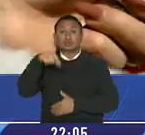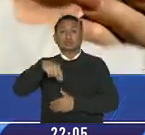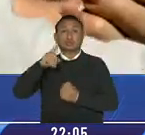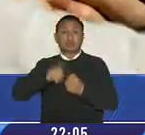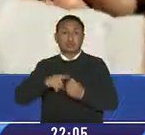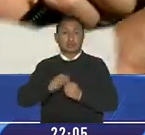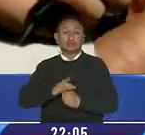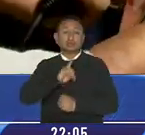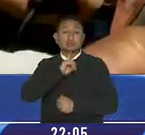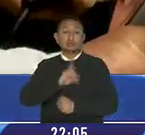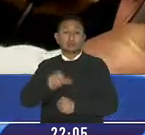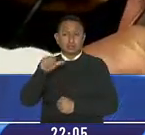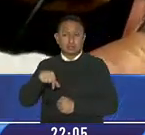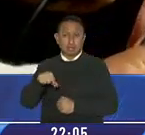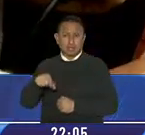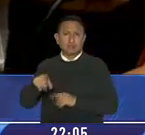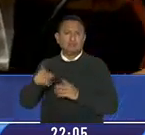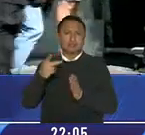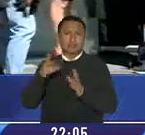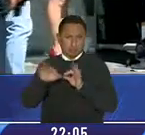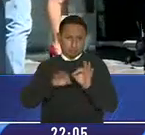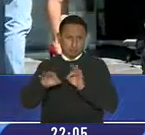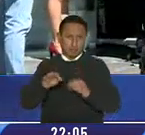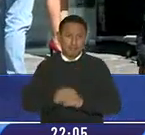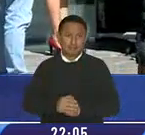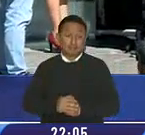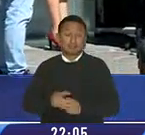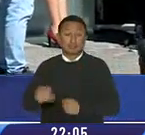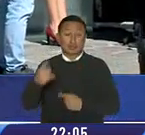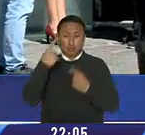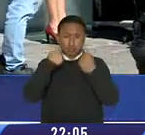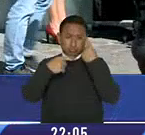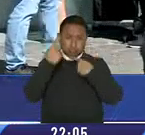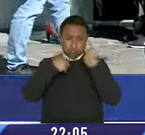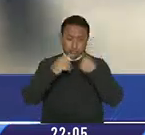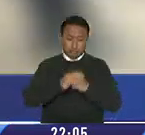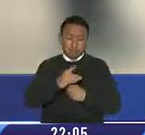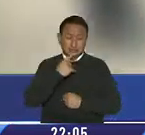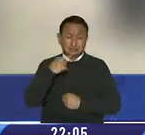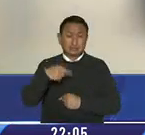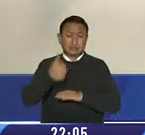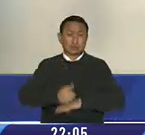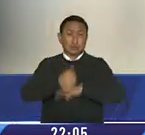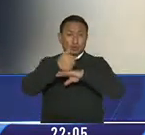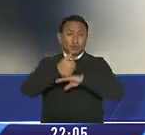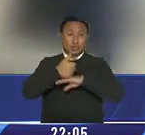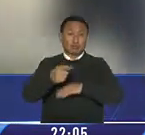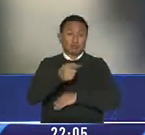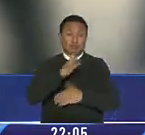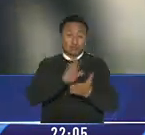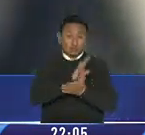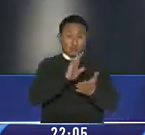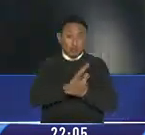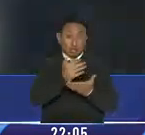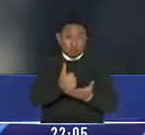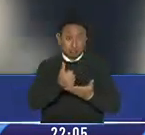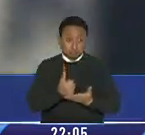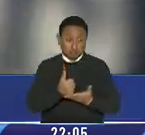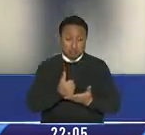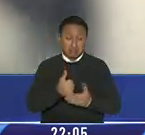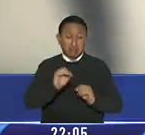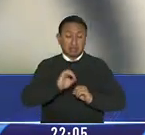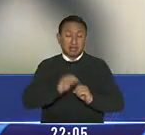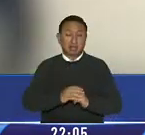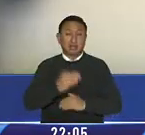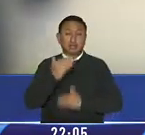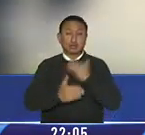Su tía relató lo que vivió su sobrina. Con lágrimas en los ojos aseguró que las autoridades de la institución no habrían aplicado